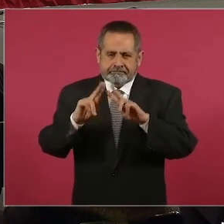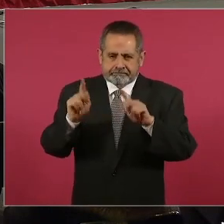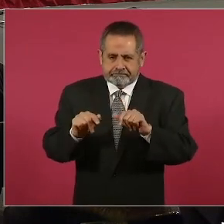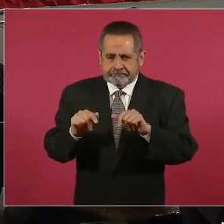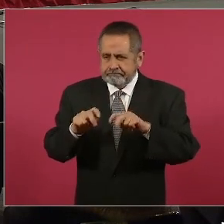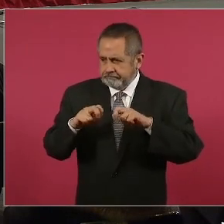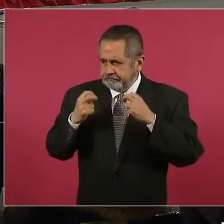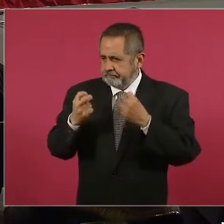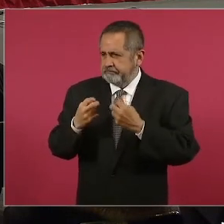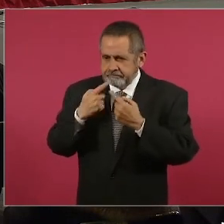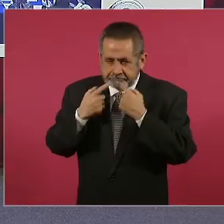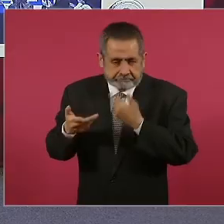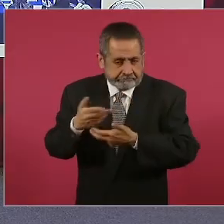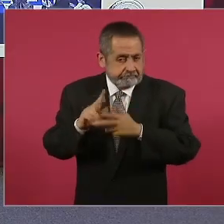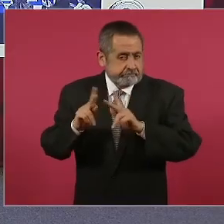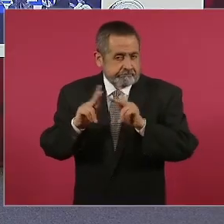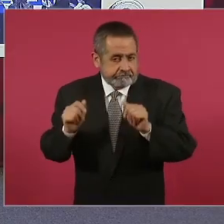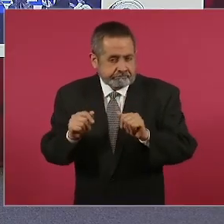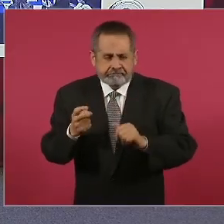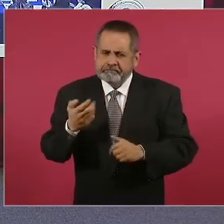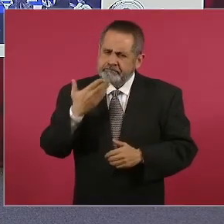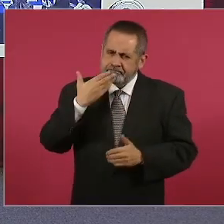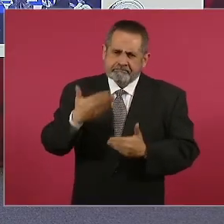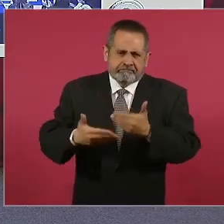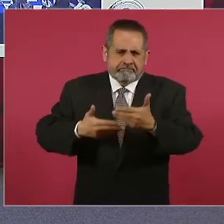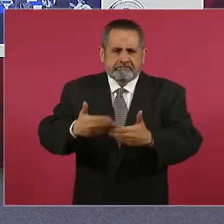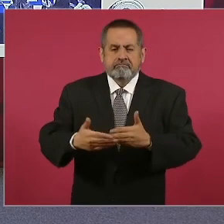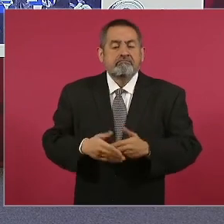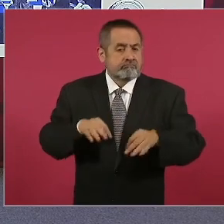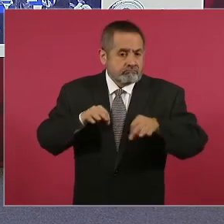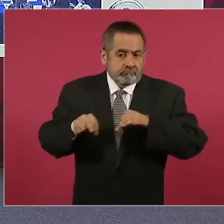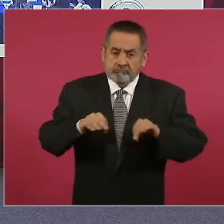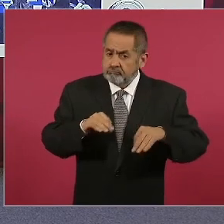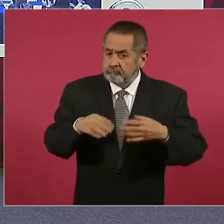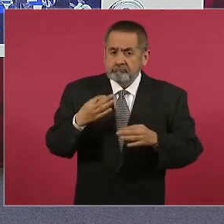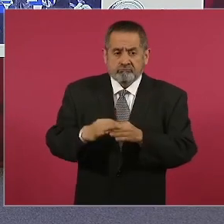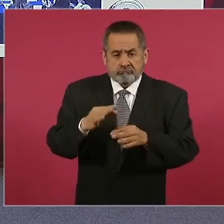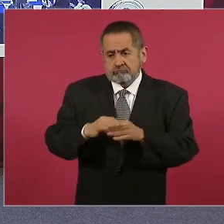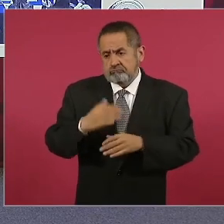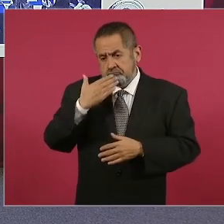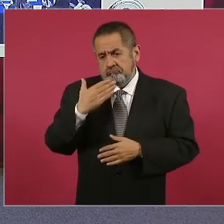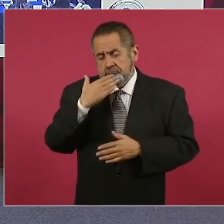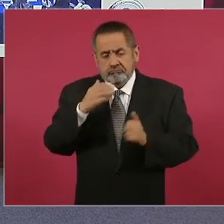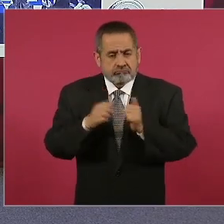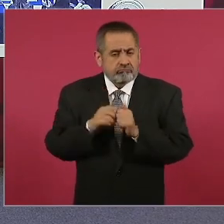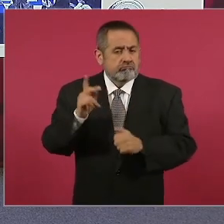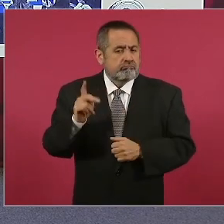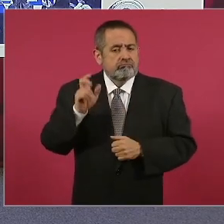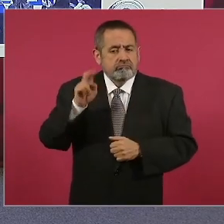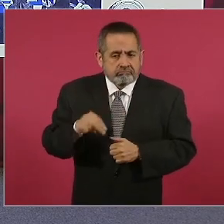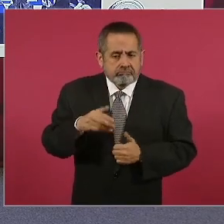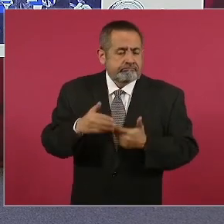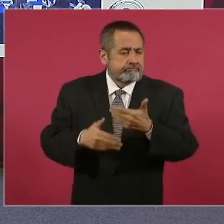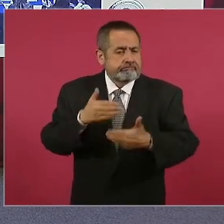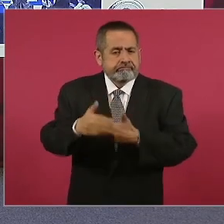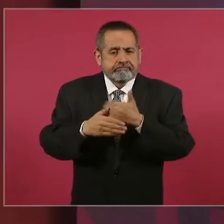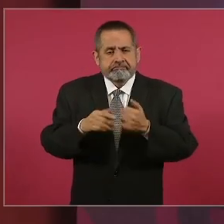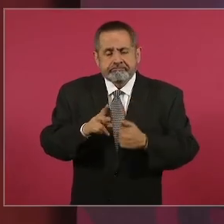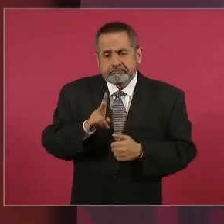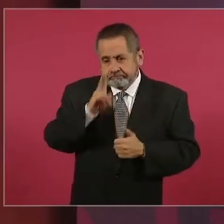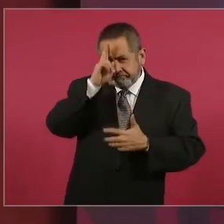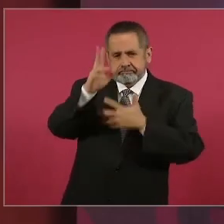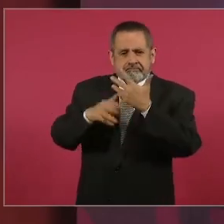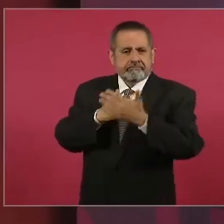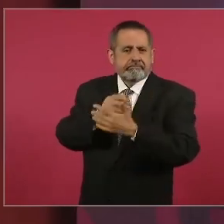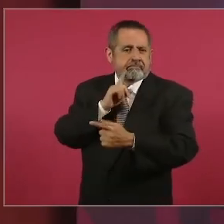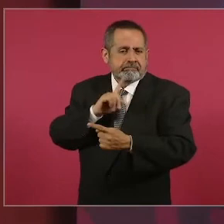Muy importante las acciones que se hicieron en relación con la Estrategia Integral contra la Violencia hacia las Mujeres y